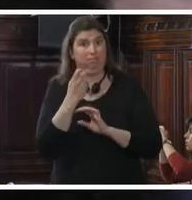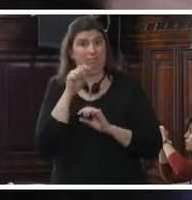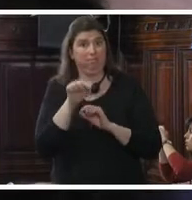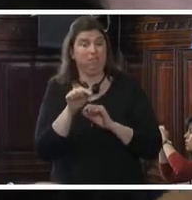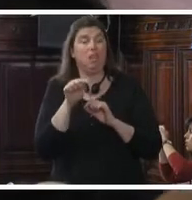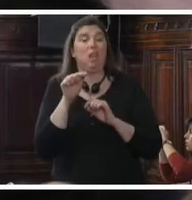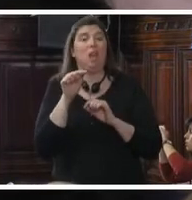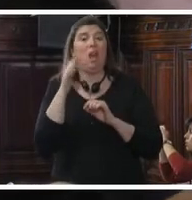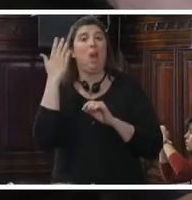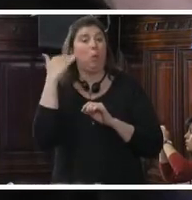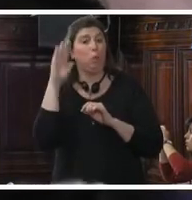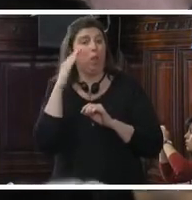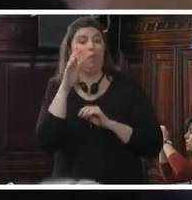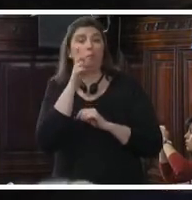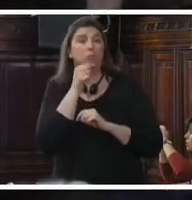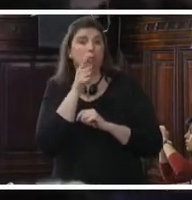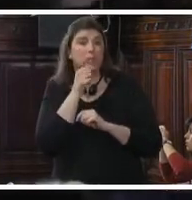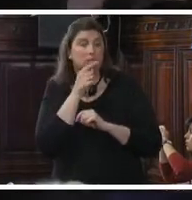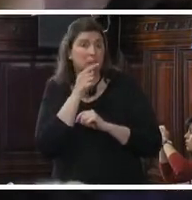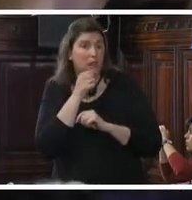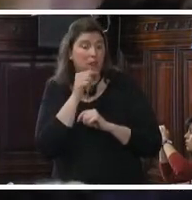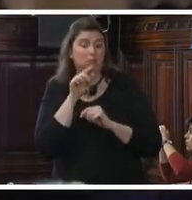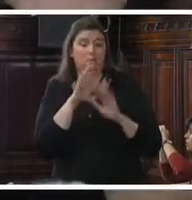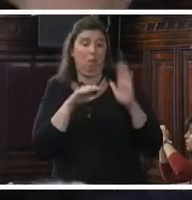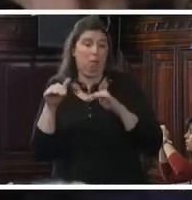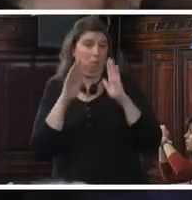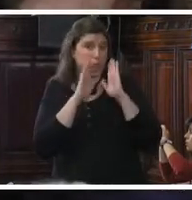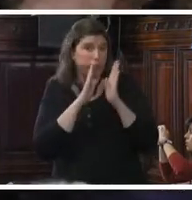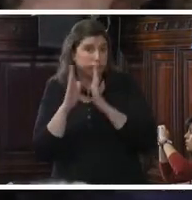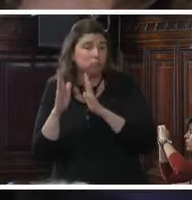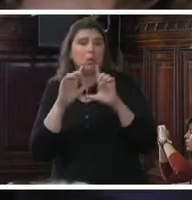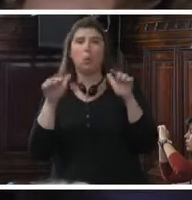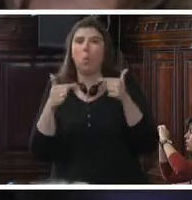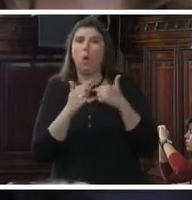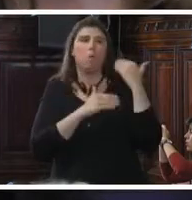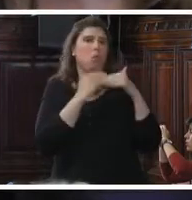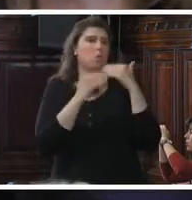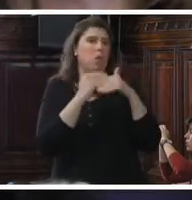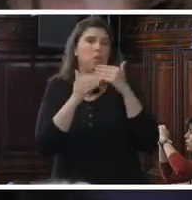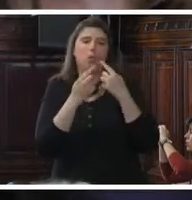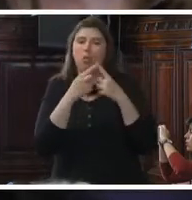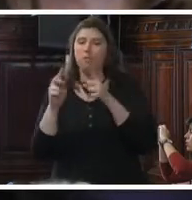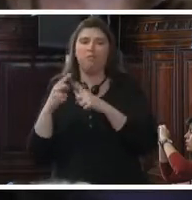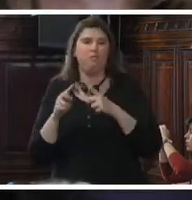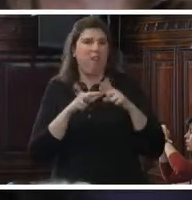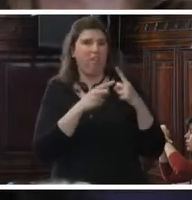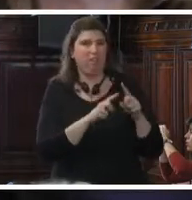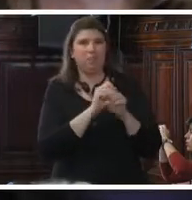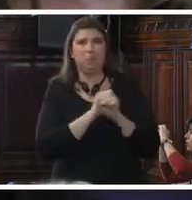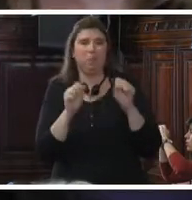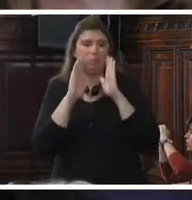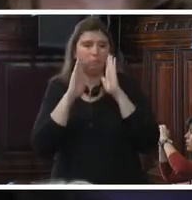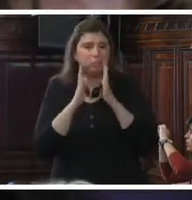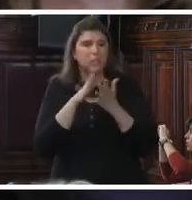autoridades policiales y migratorias según el caso, no cuentan con procedimientos diferenciales de identificación y abordaje de